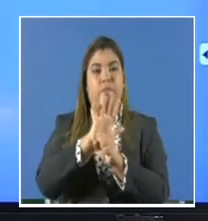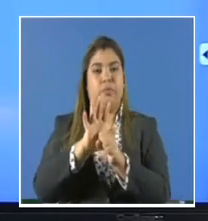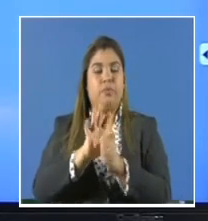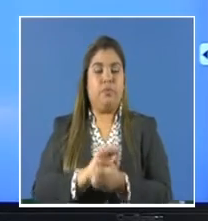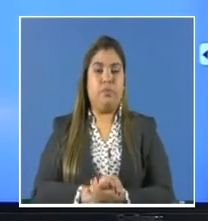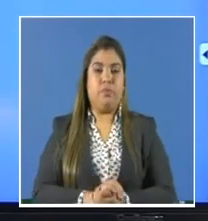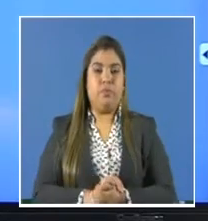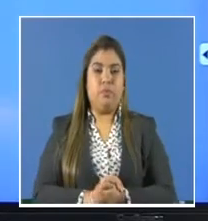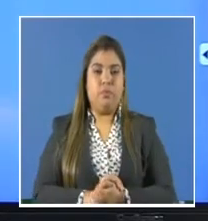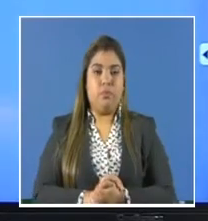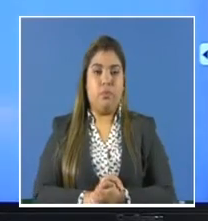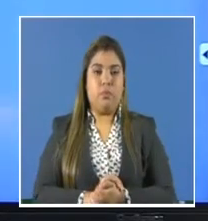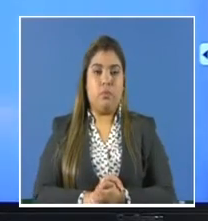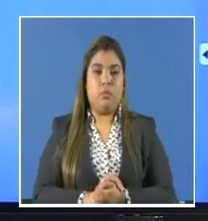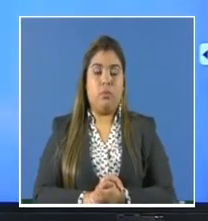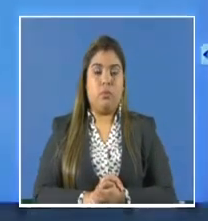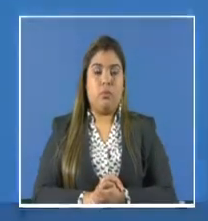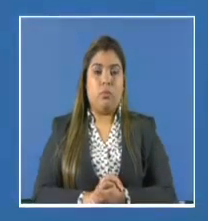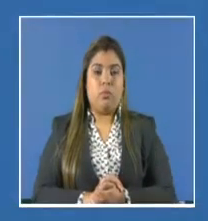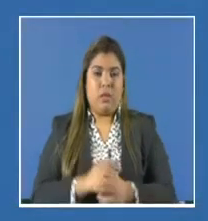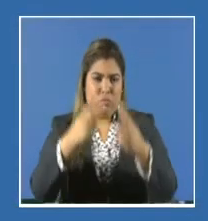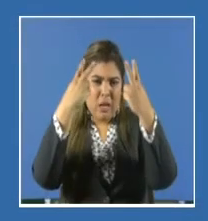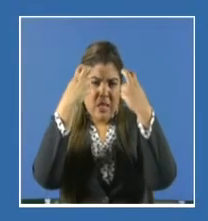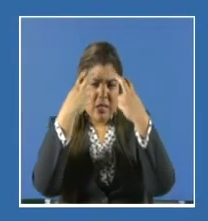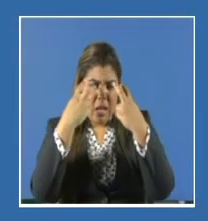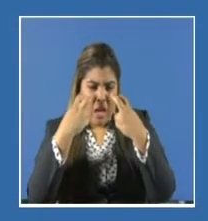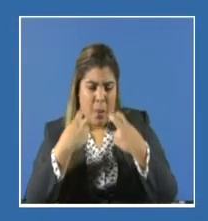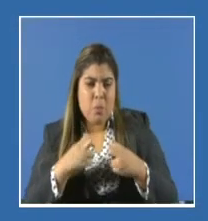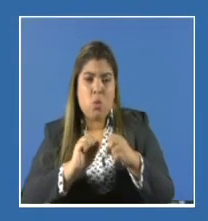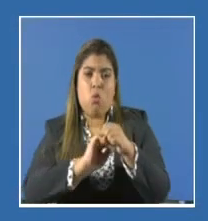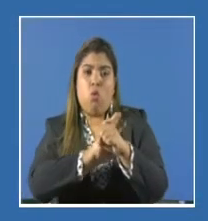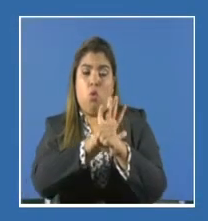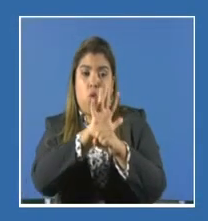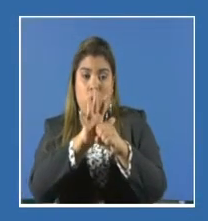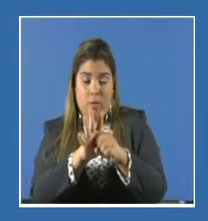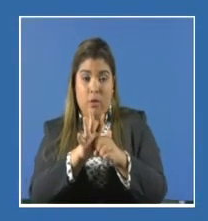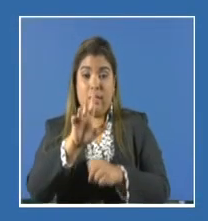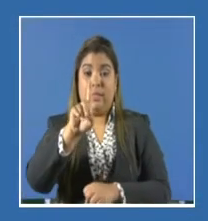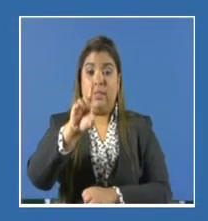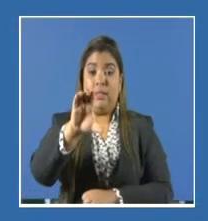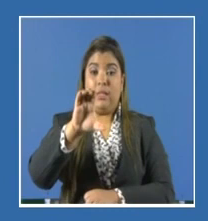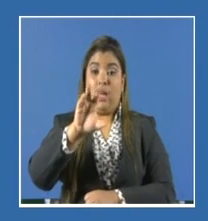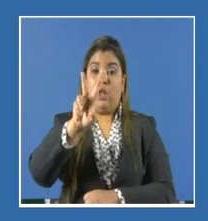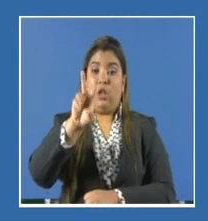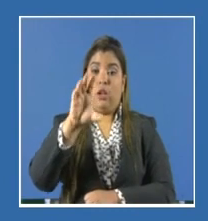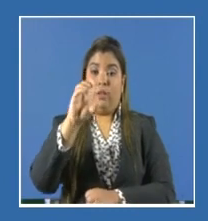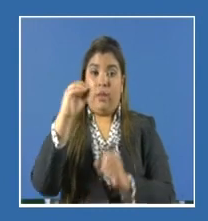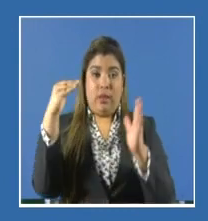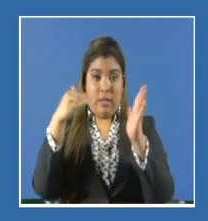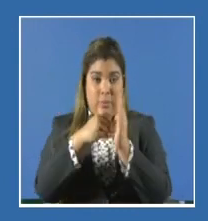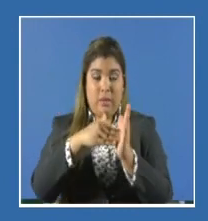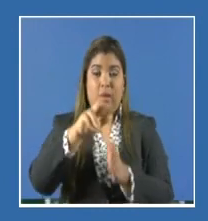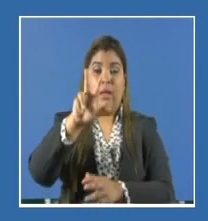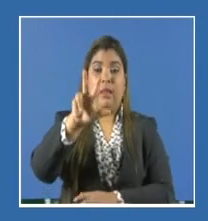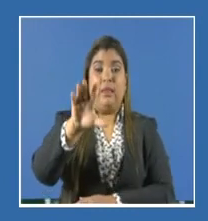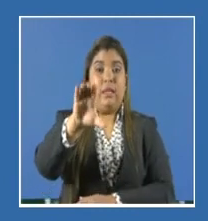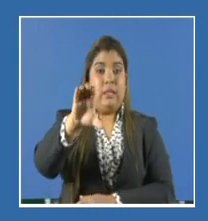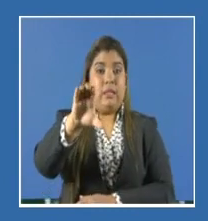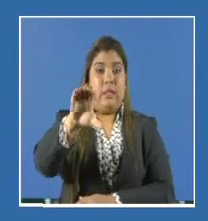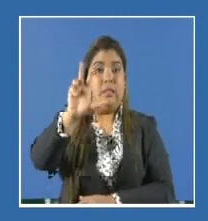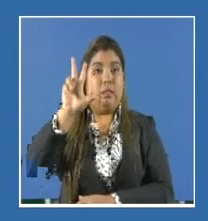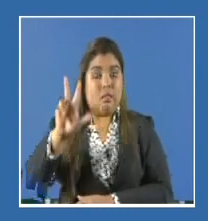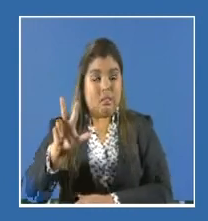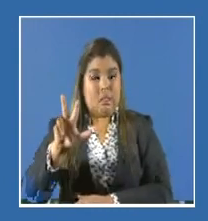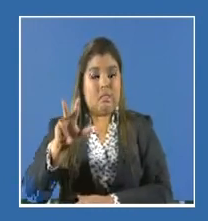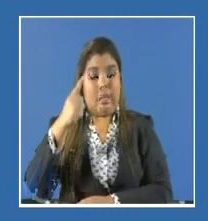Del total de pruebas acumuladas, realizadas, 120.303.